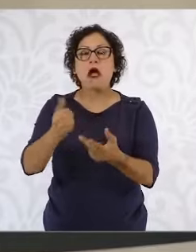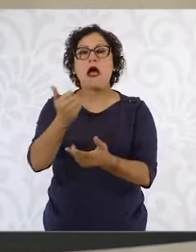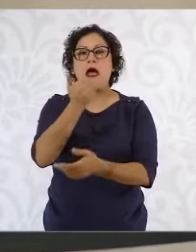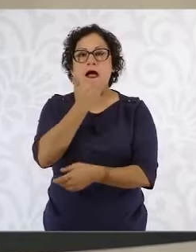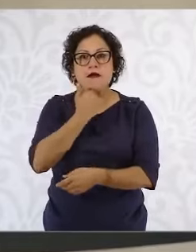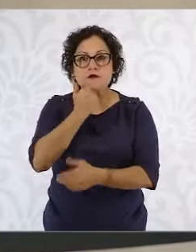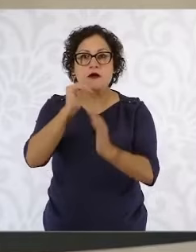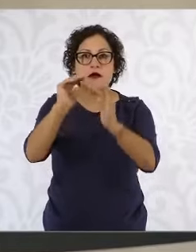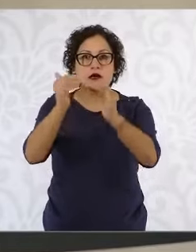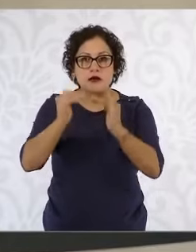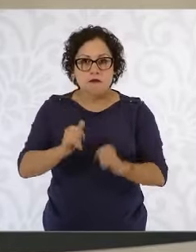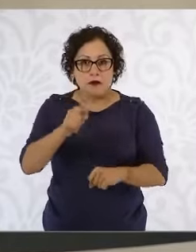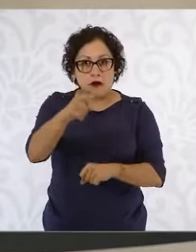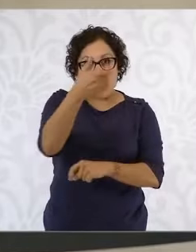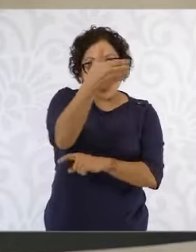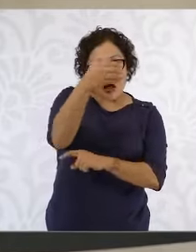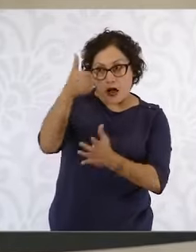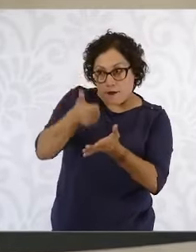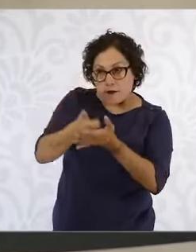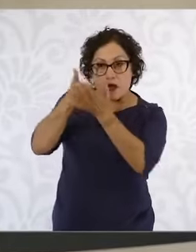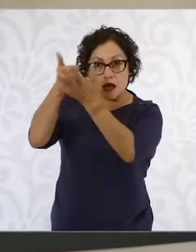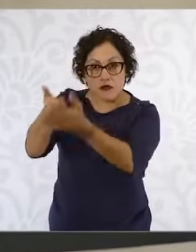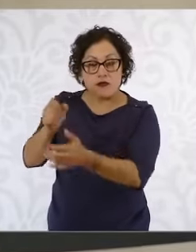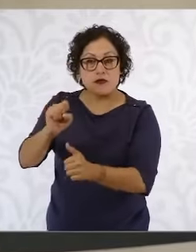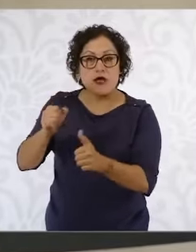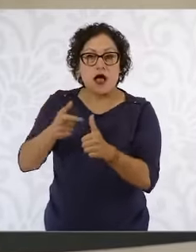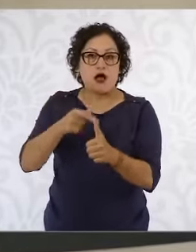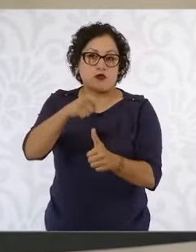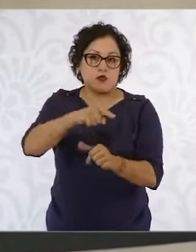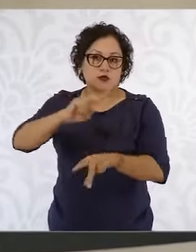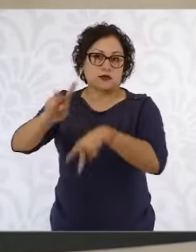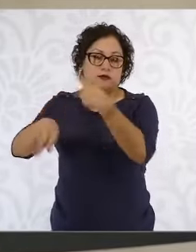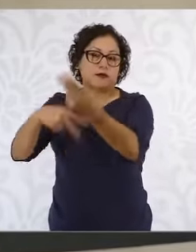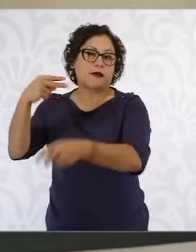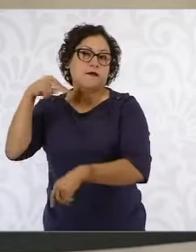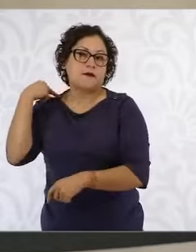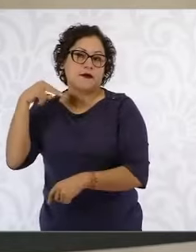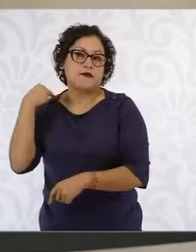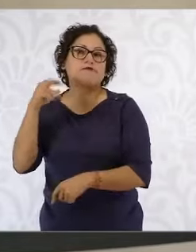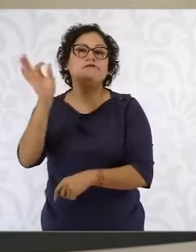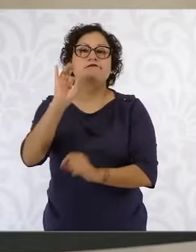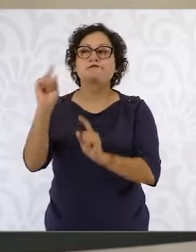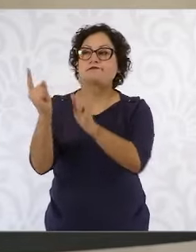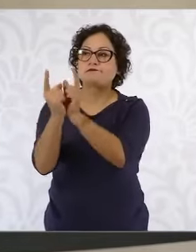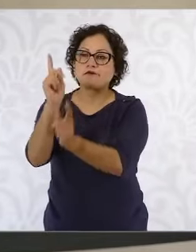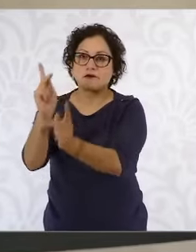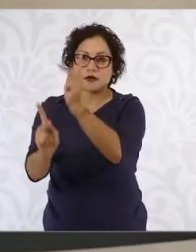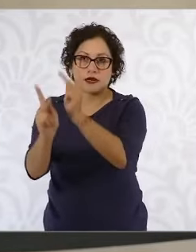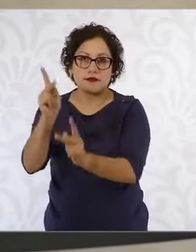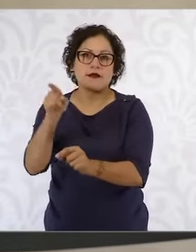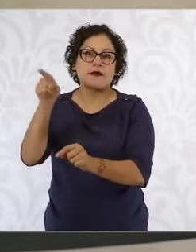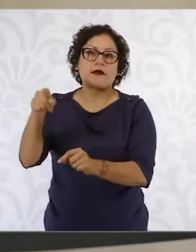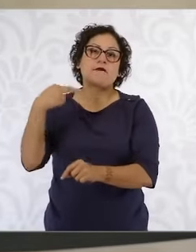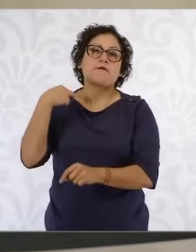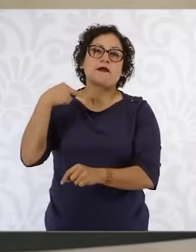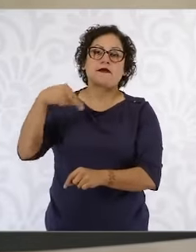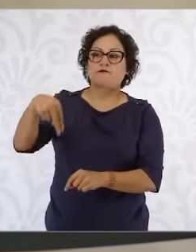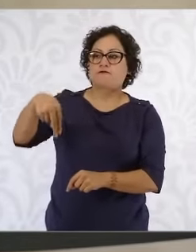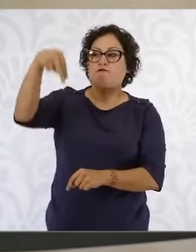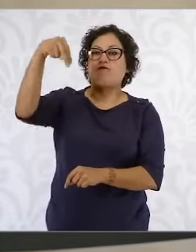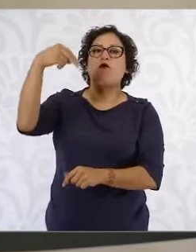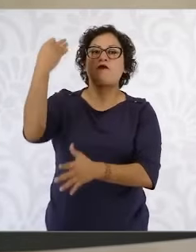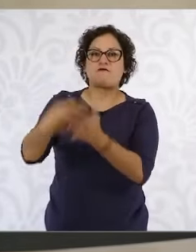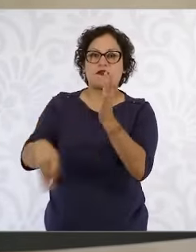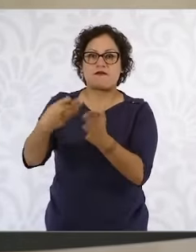para los productores? Ahora que va usted para allá, platicará con ellos, eso sucede en el norte de este estado. Igualmente,